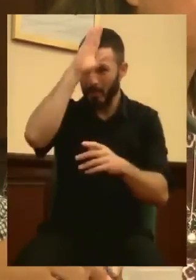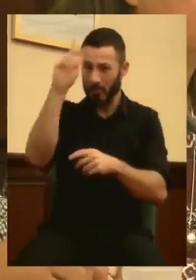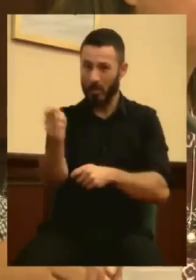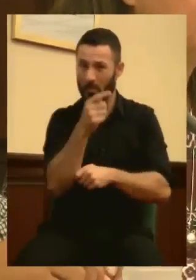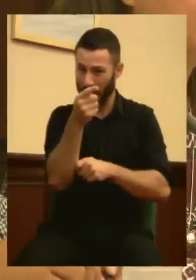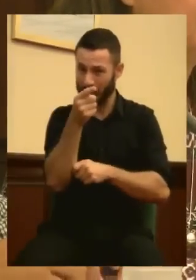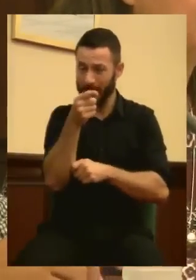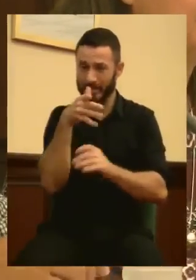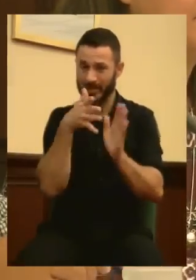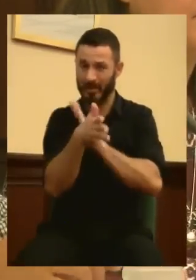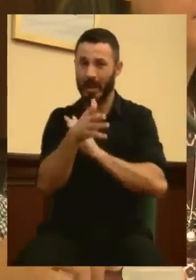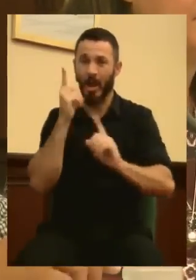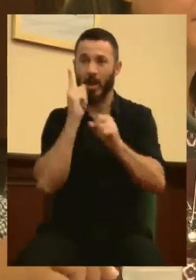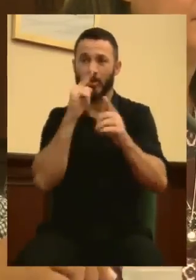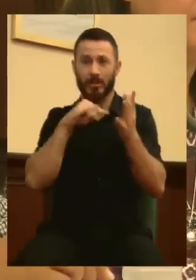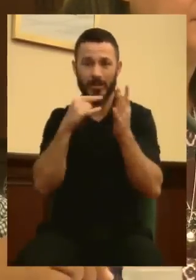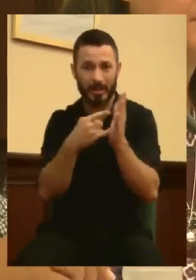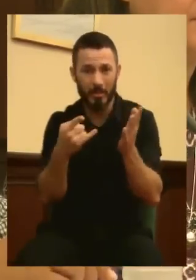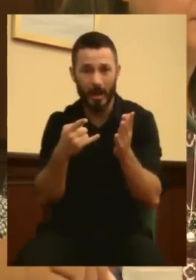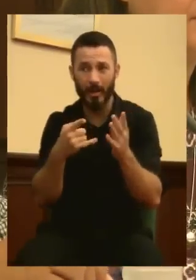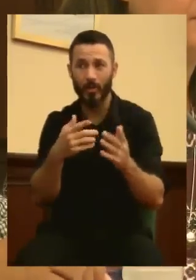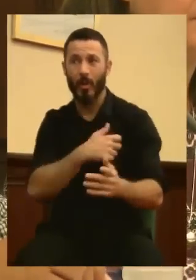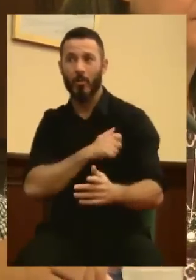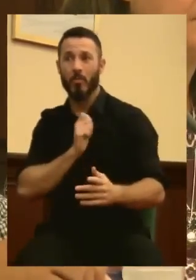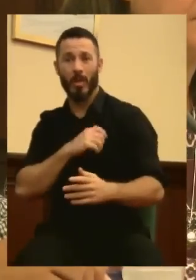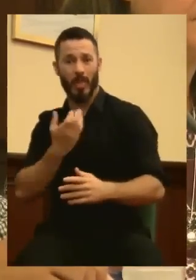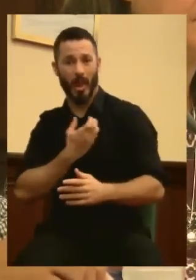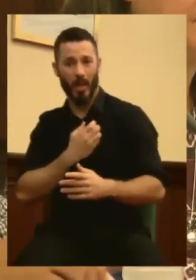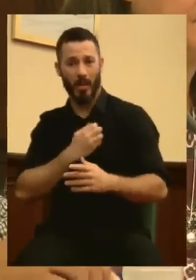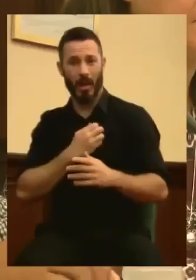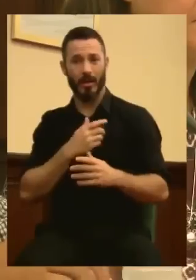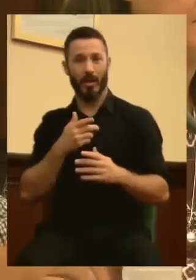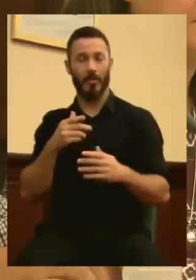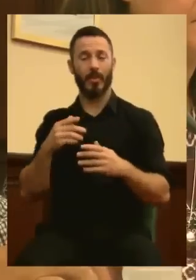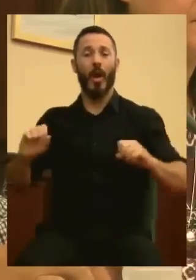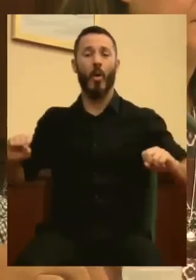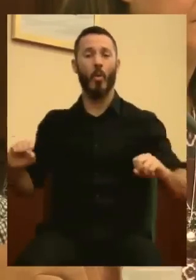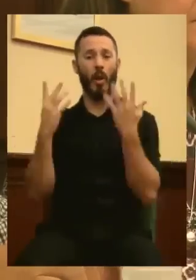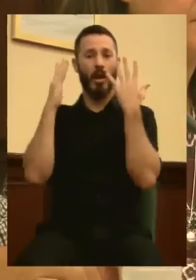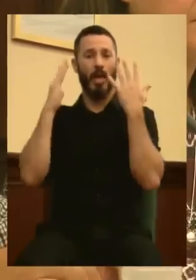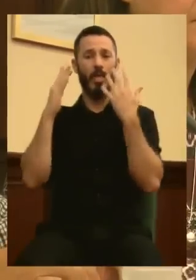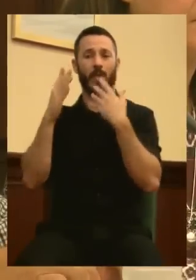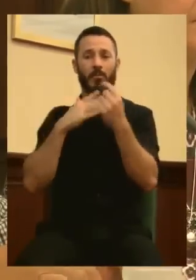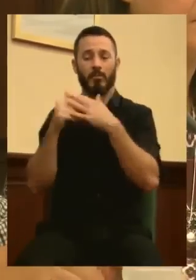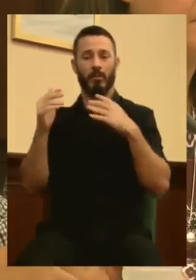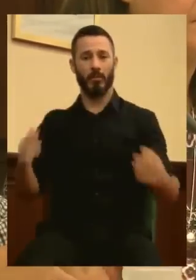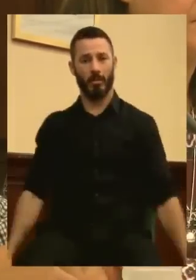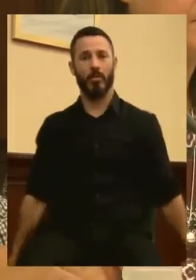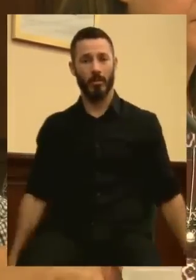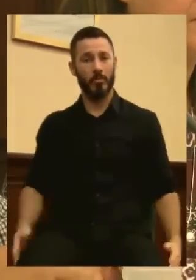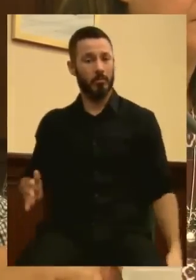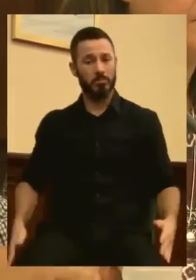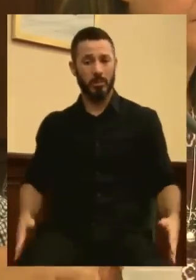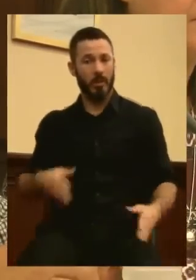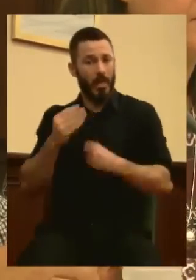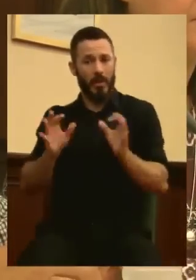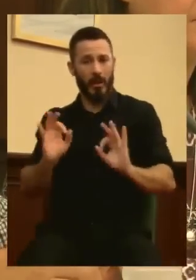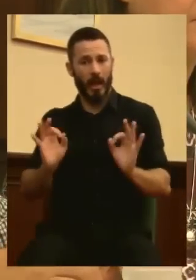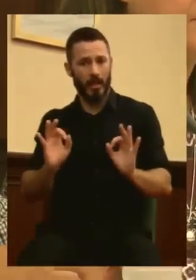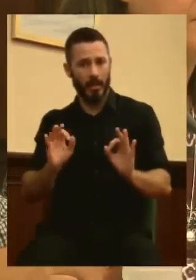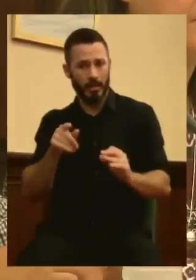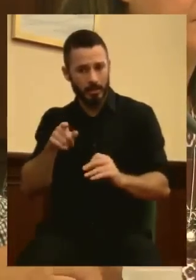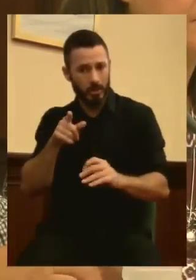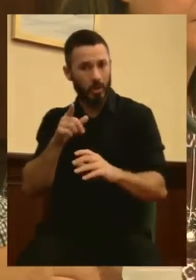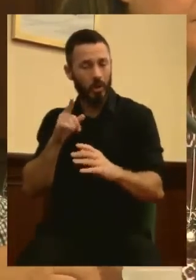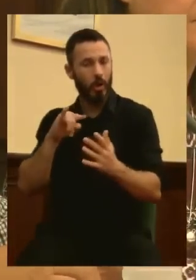local que llegó a hacer una huelga de brazos caídos? ¿Lo eran los sindicatos que protestaban por el elevado gasto en asesor en más de 3 millones de